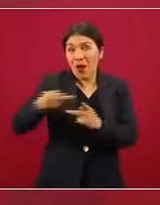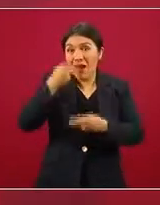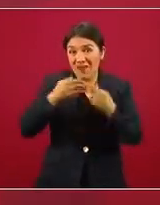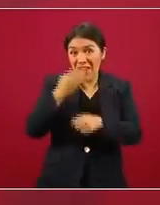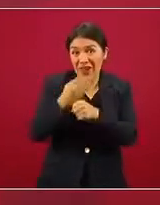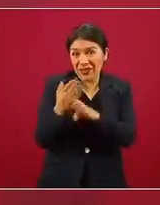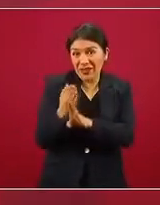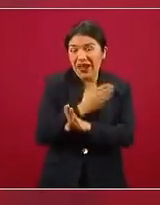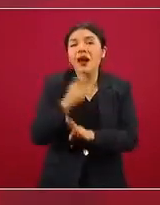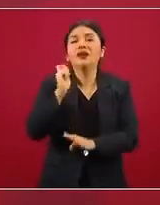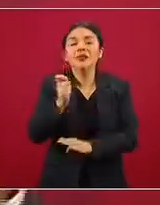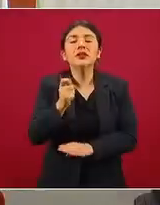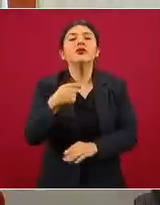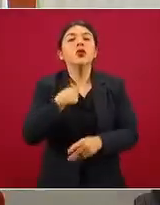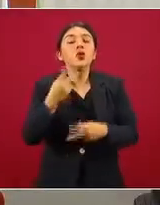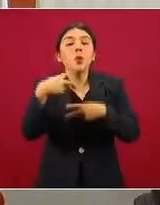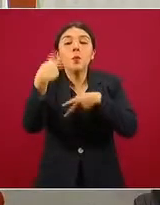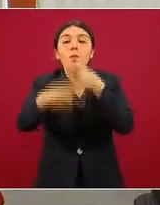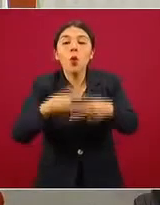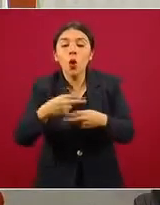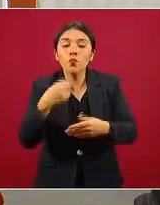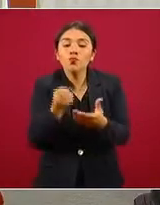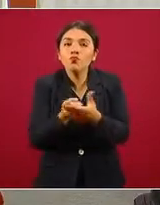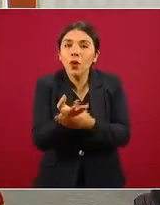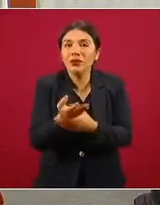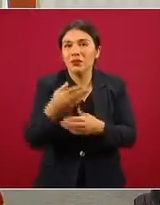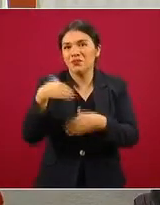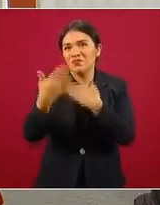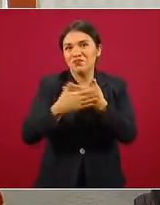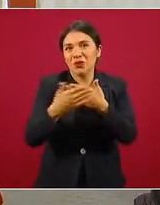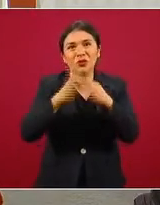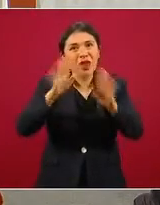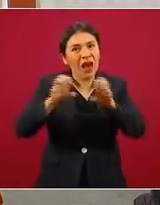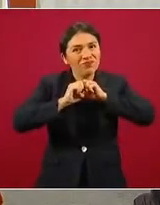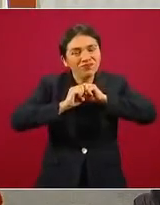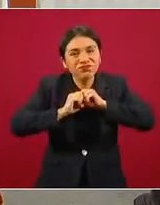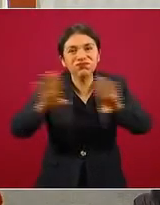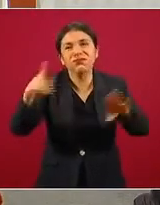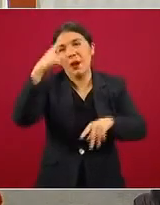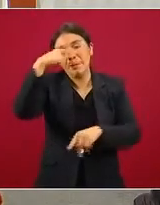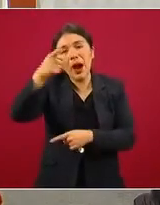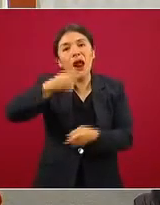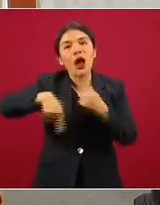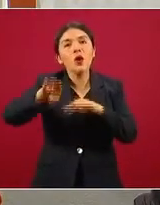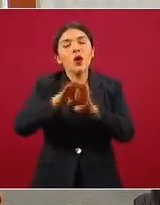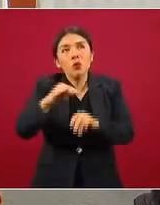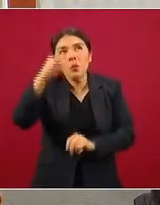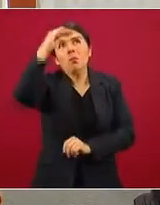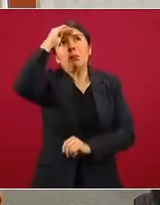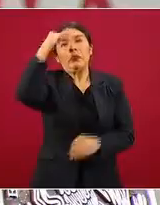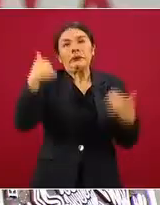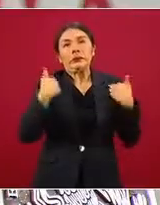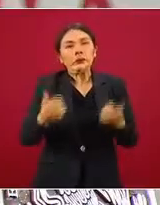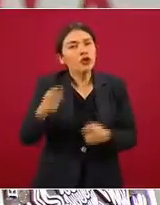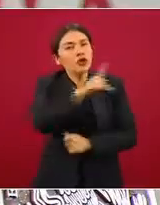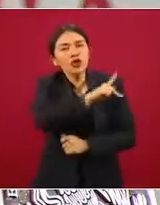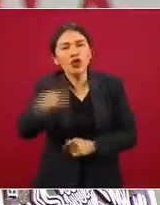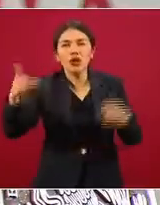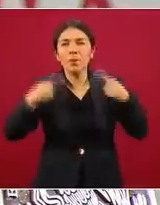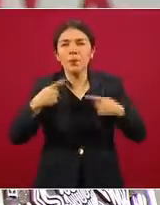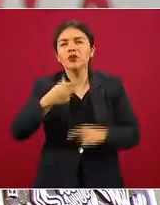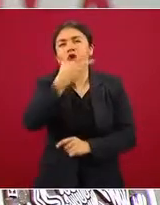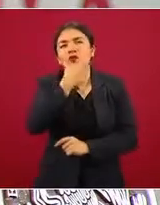ha mencionado, estaremos saliendo al aire, estaremos ya incidiendo en la conciencia de las y los